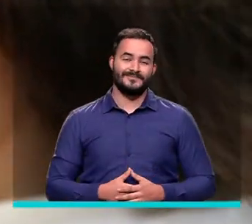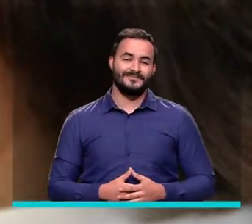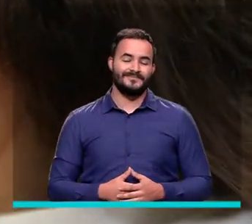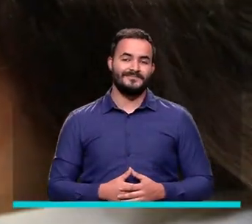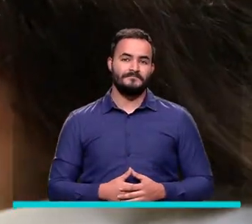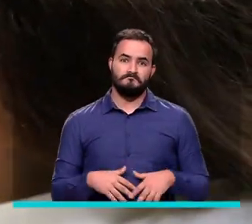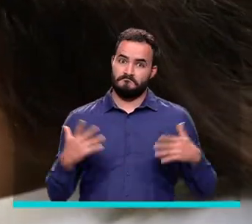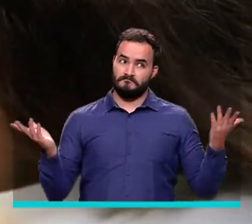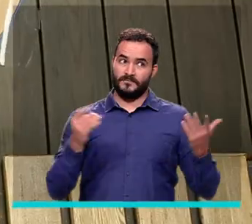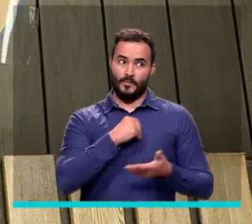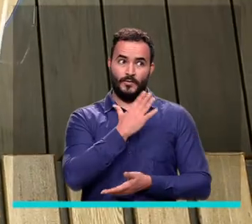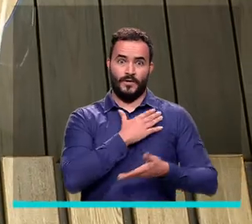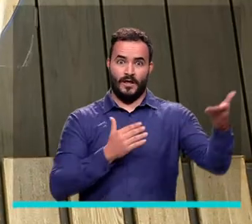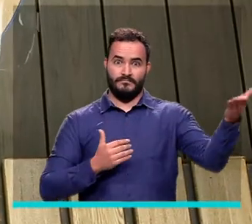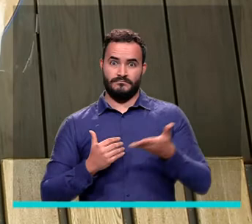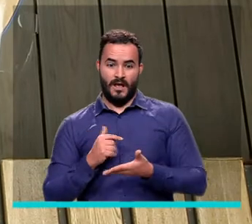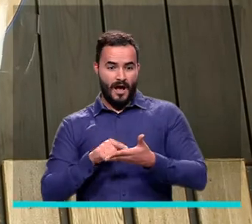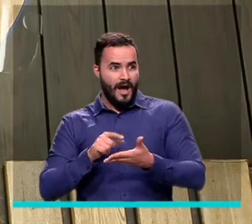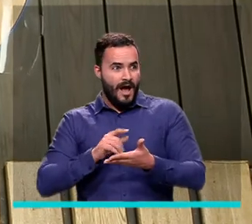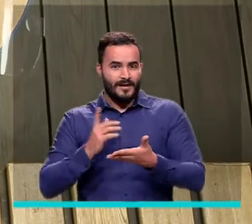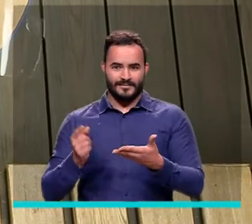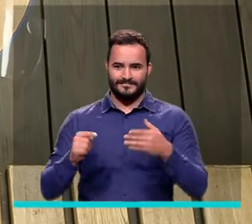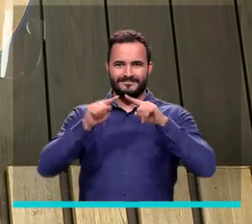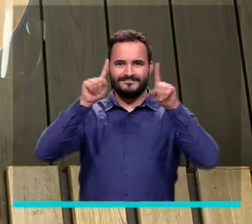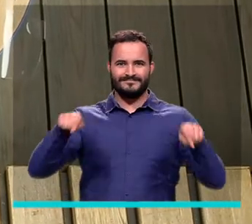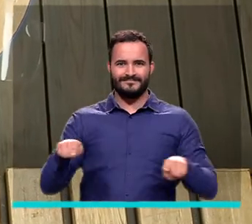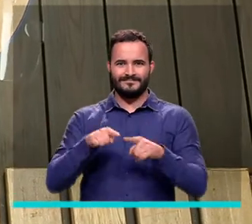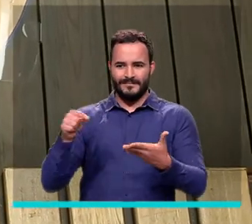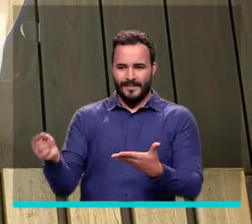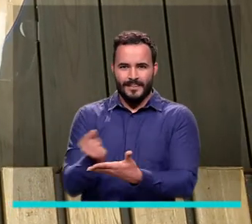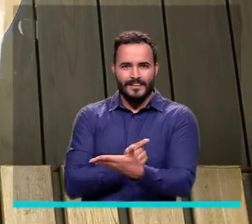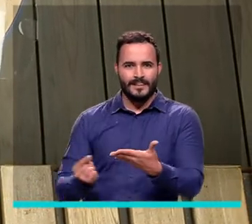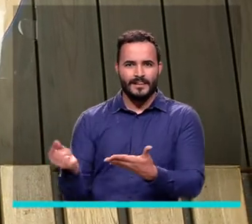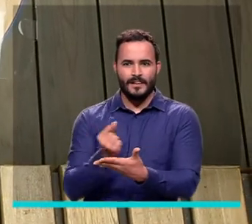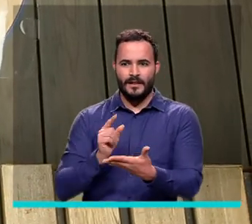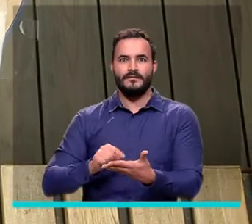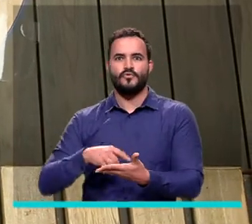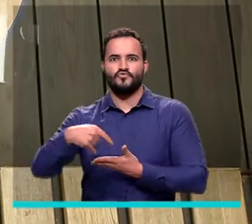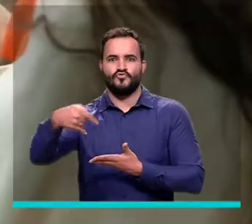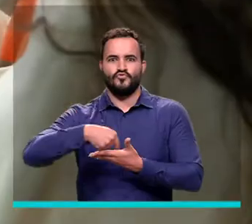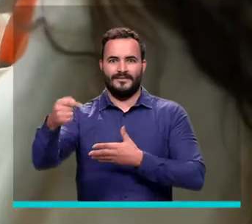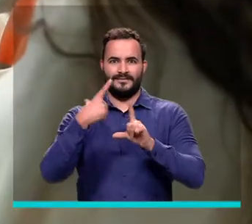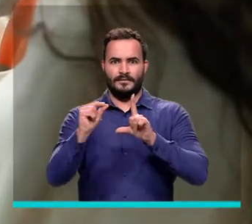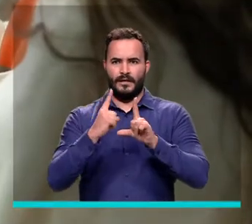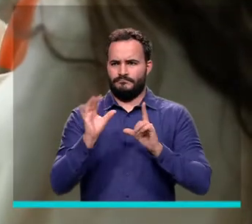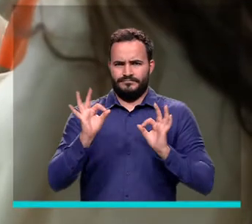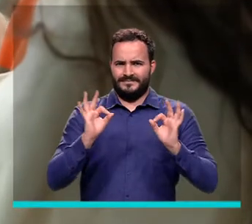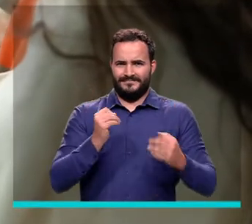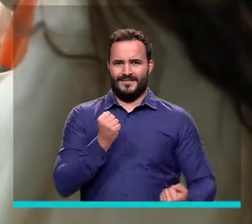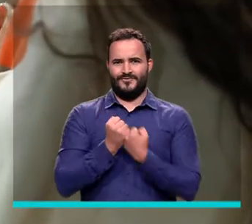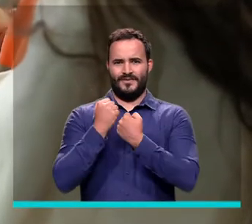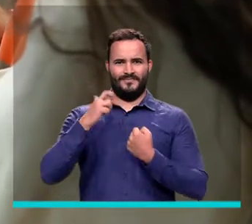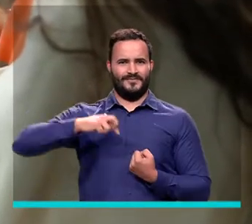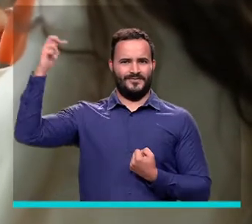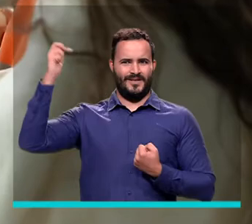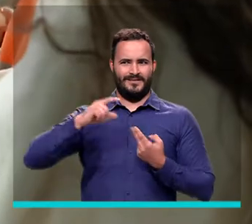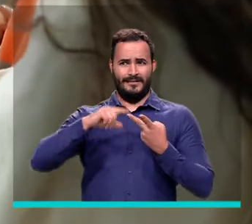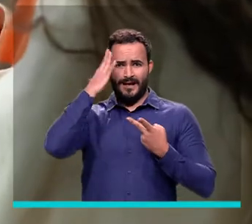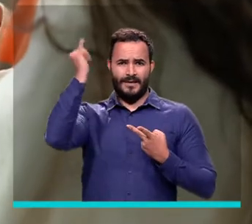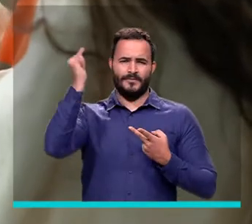Entonces, dar esta oportunidad de tener estas tabletas ayuda mucho al ámbito profesional y académico, porque todo